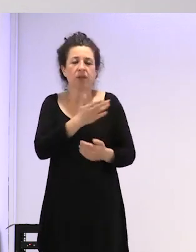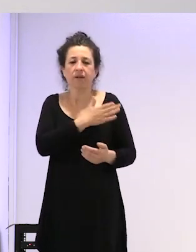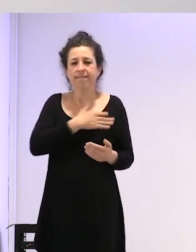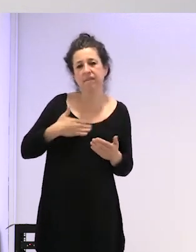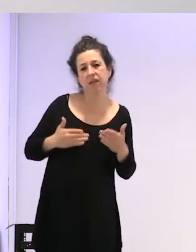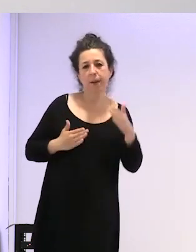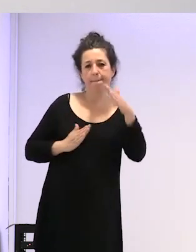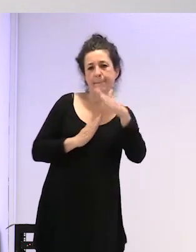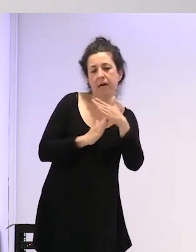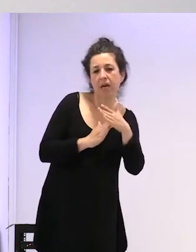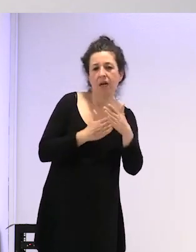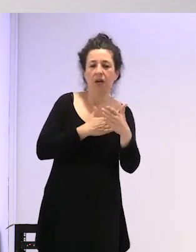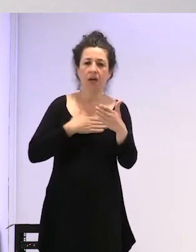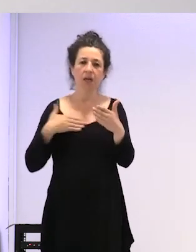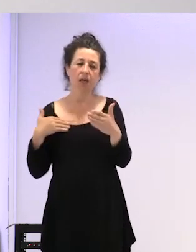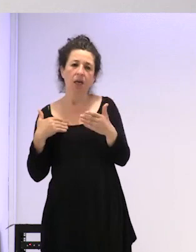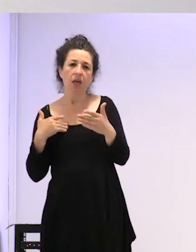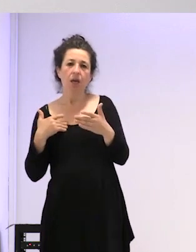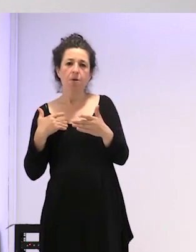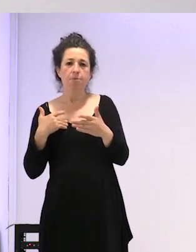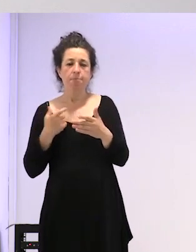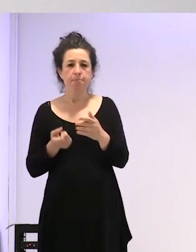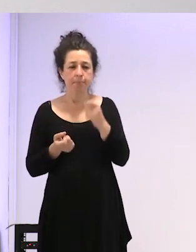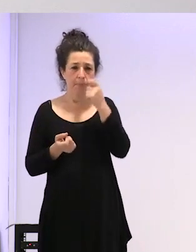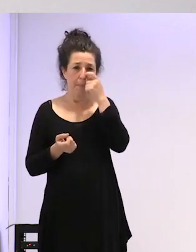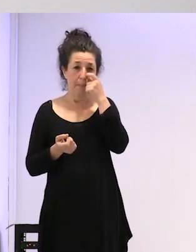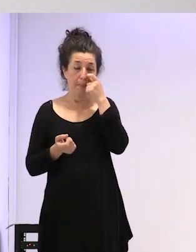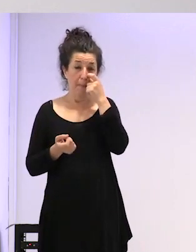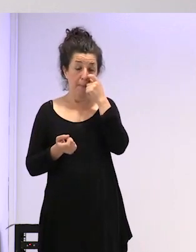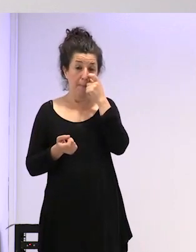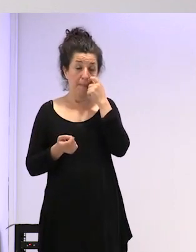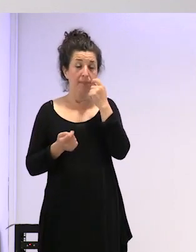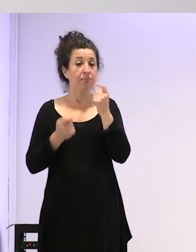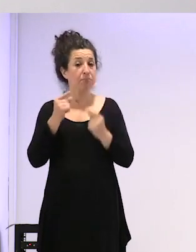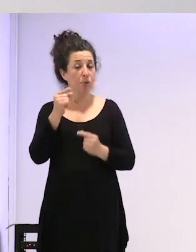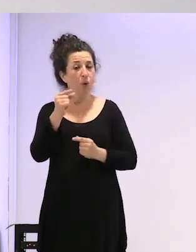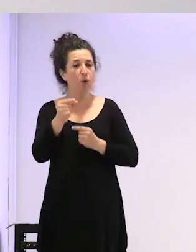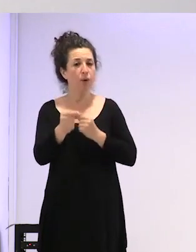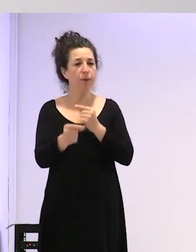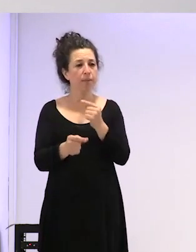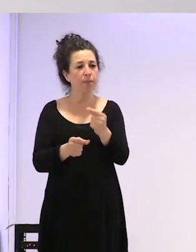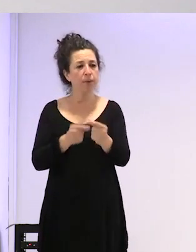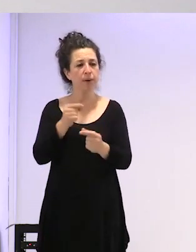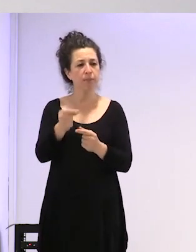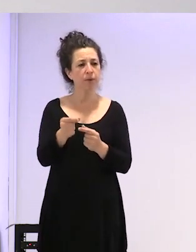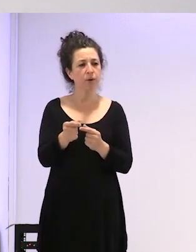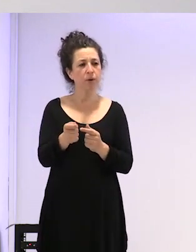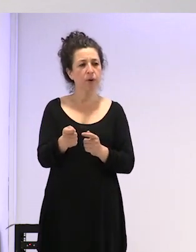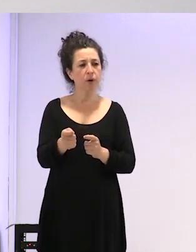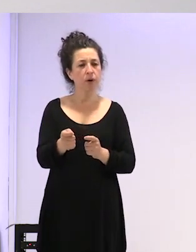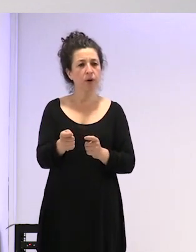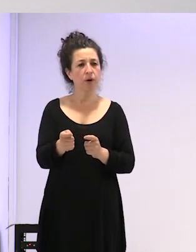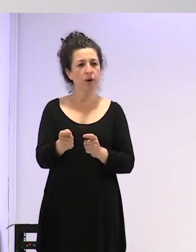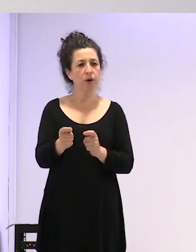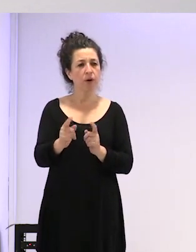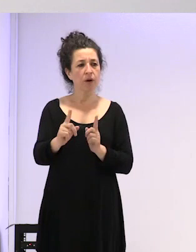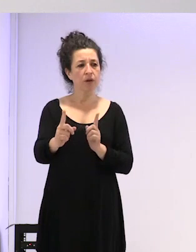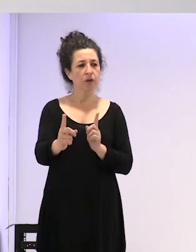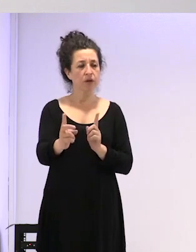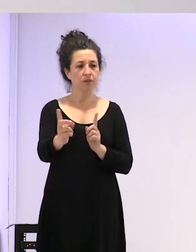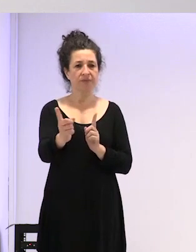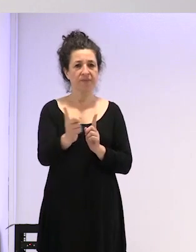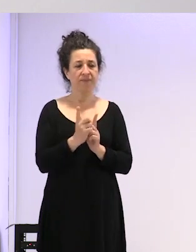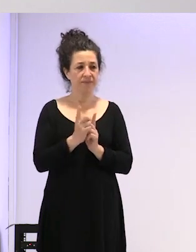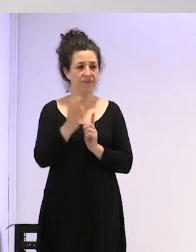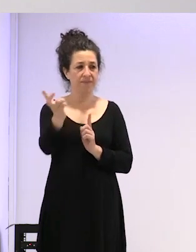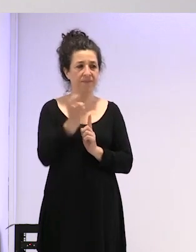que quiere cada vez más es verdad que cada vez más nos va a evitar personas no binarias con una